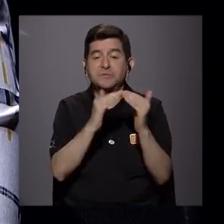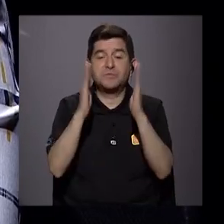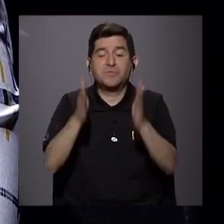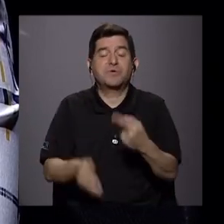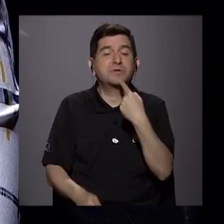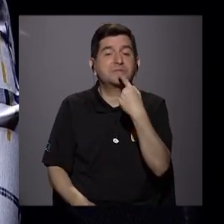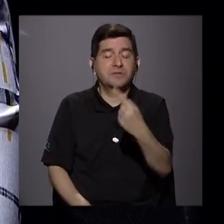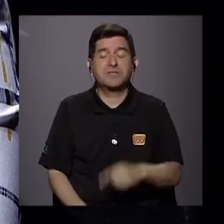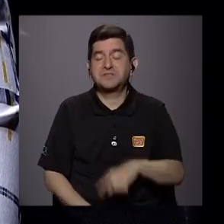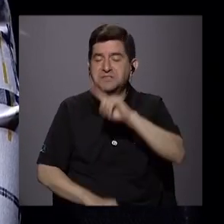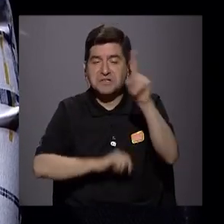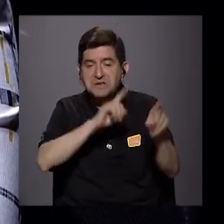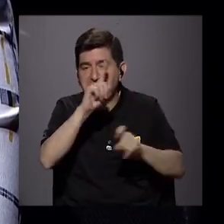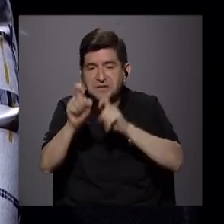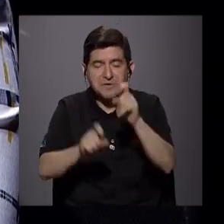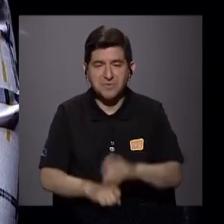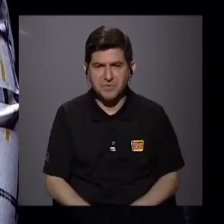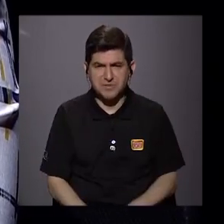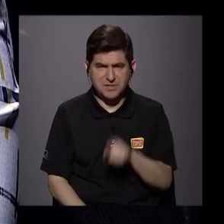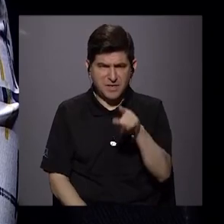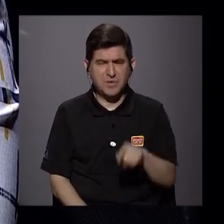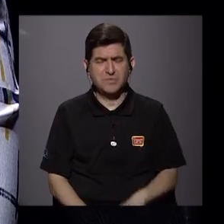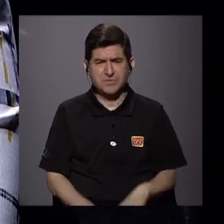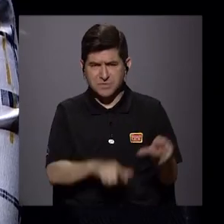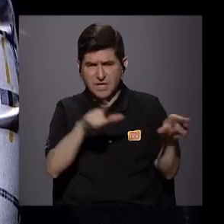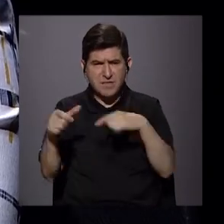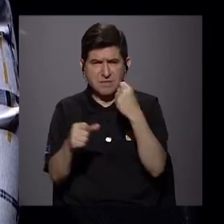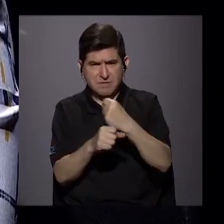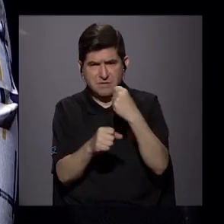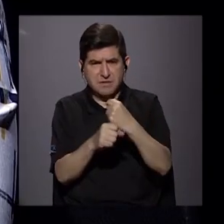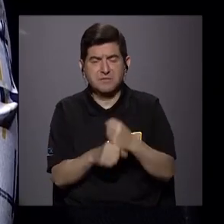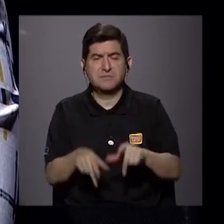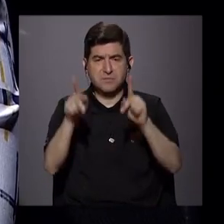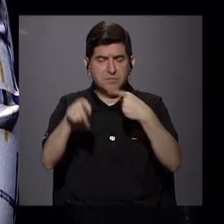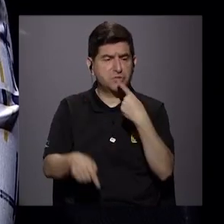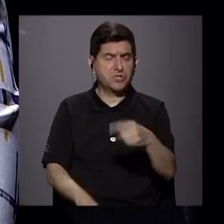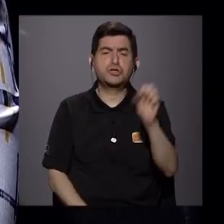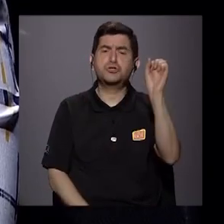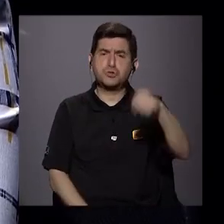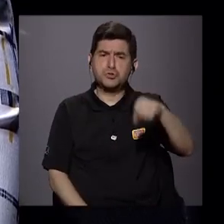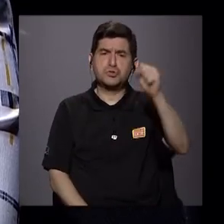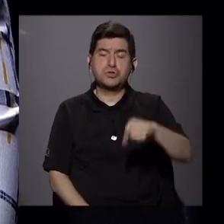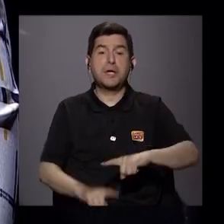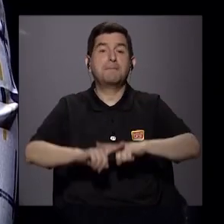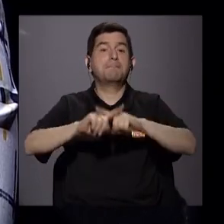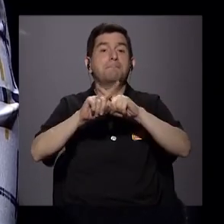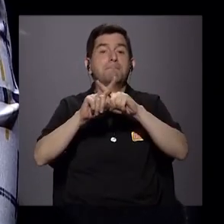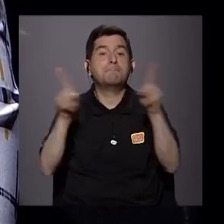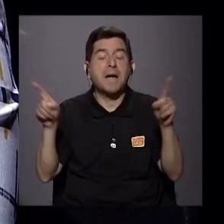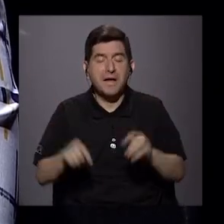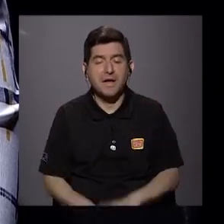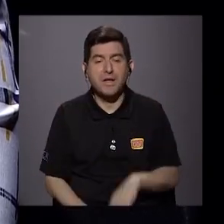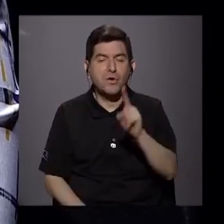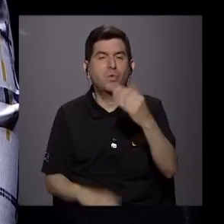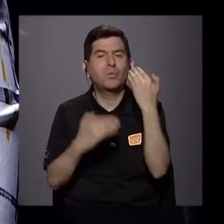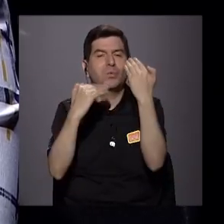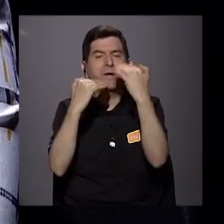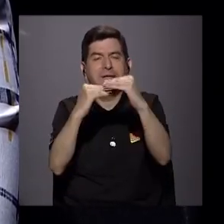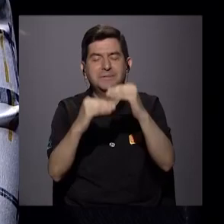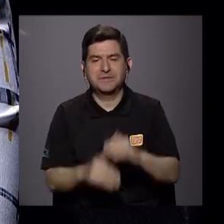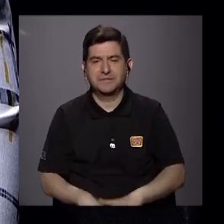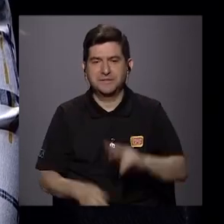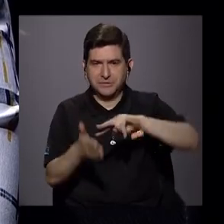dice, durante la encuesta se le pregunta si estaría disponible para trabajar. Estas personas dicen que sí, pero con alguna limitación.